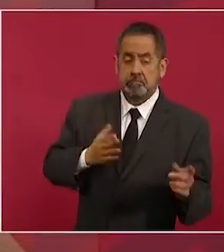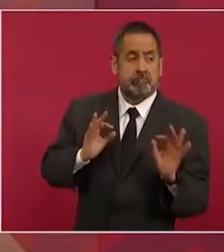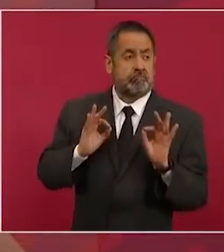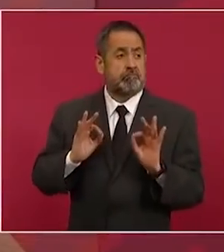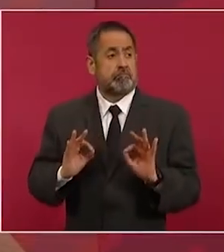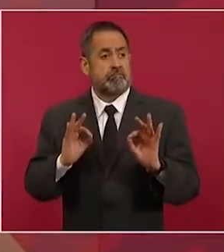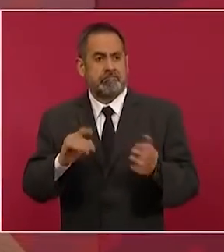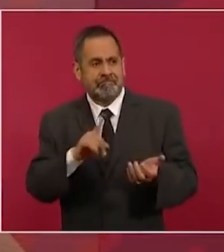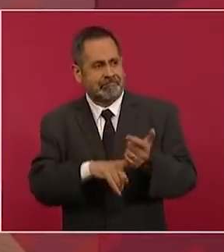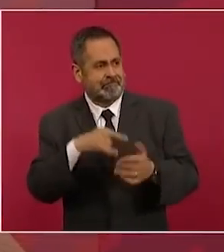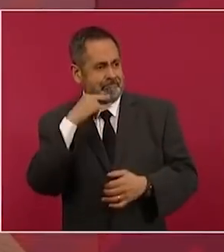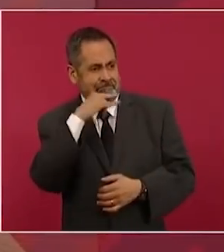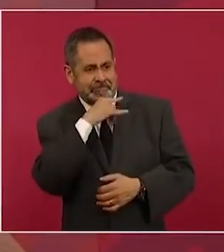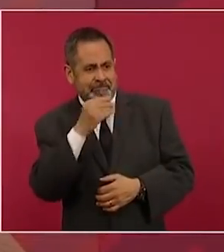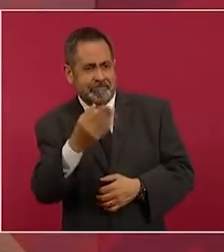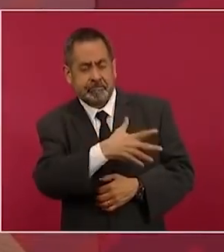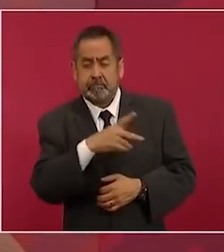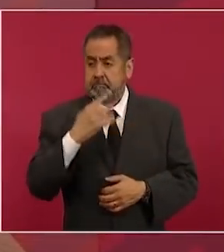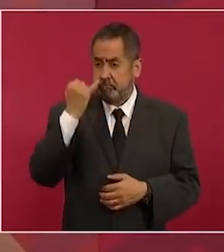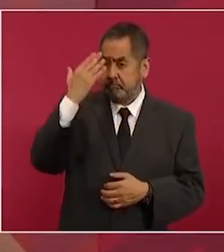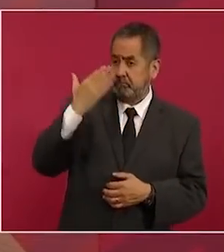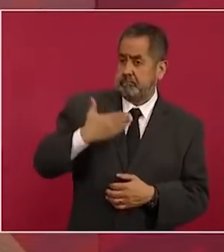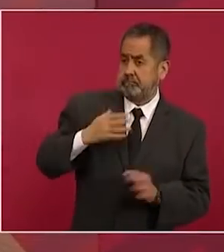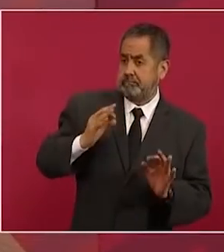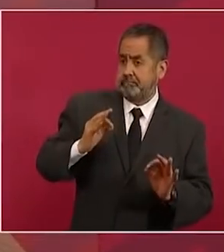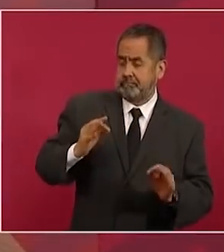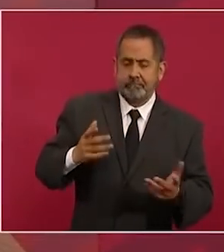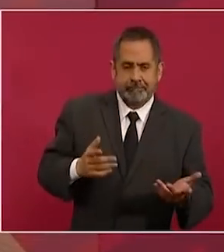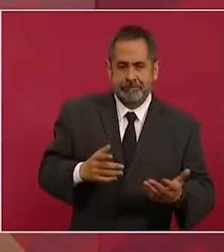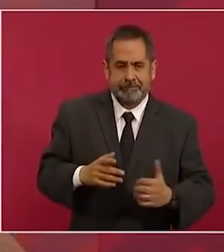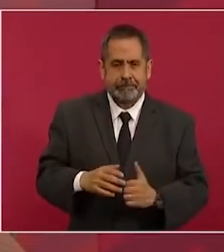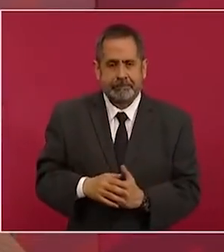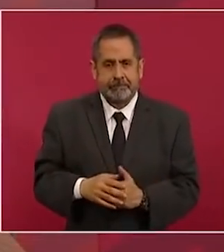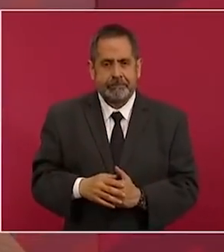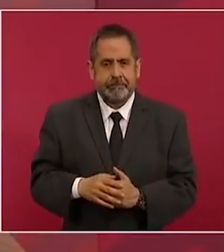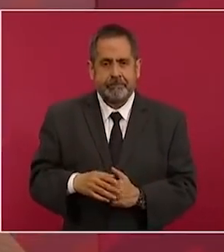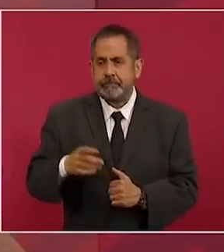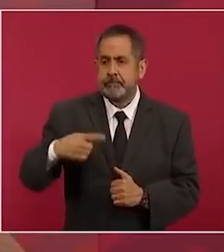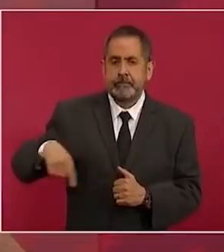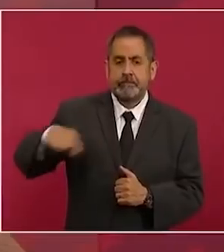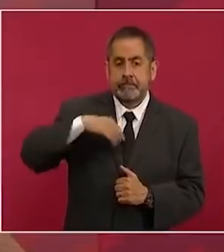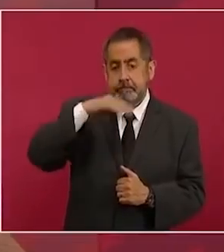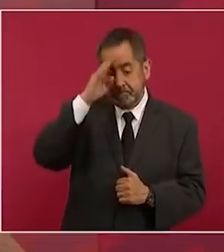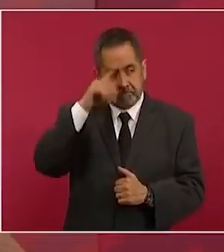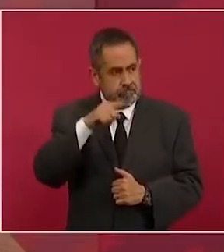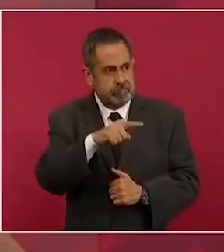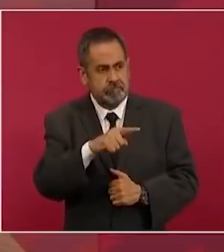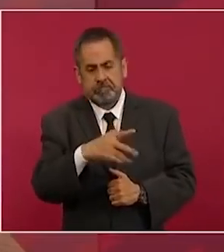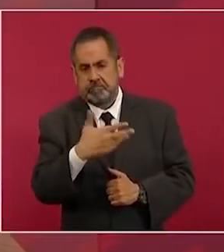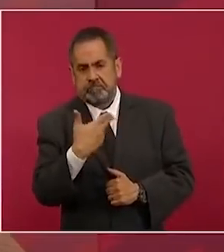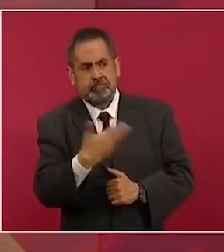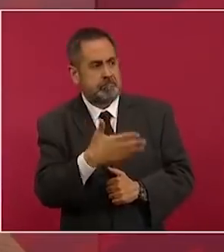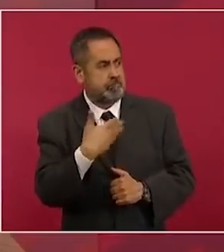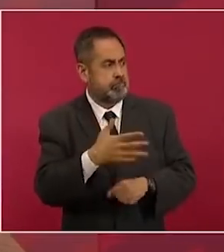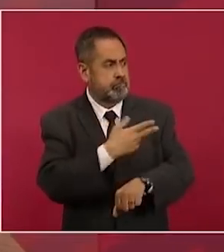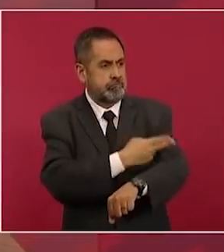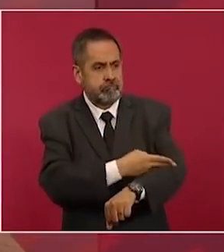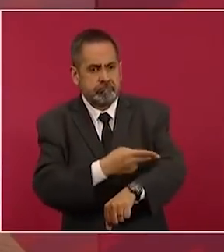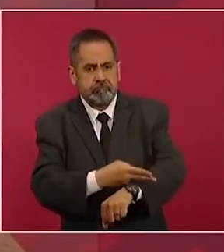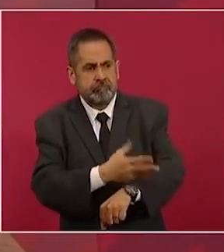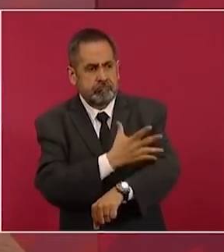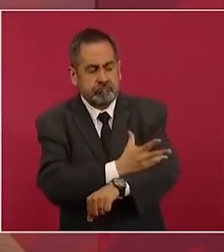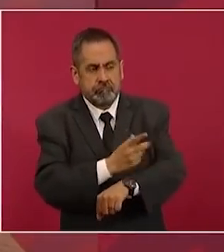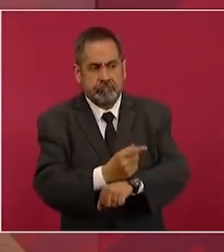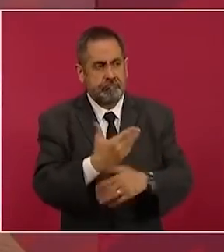y mucha gente pensaban que eran personas honestas,